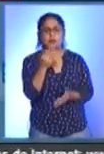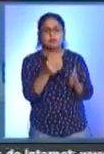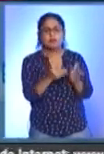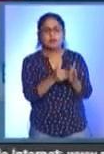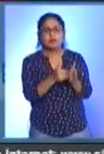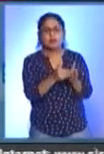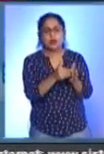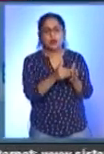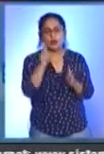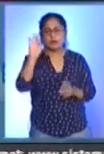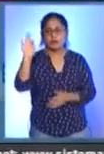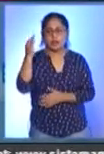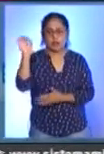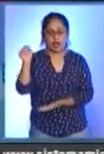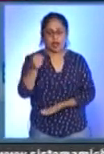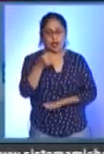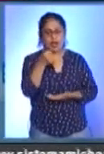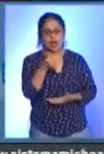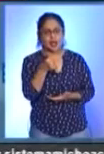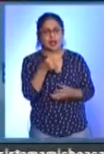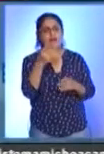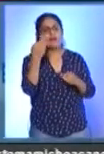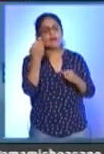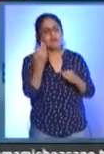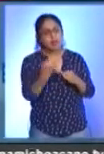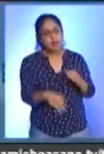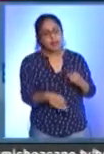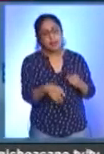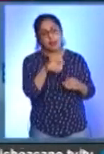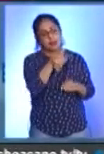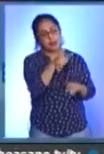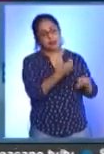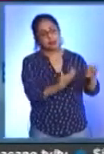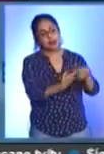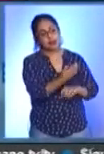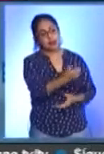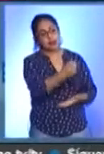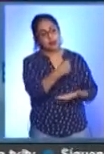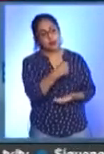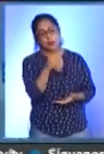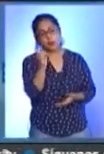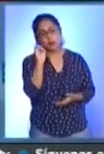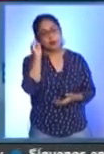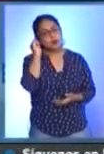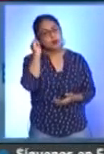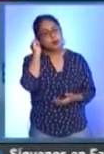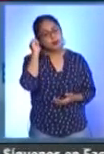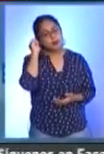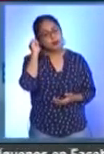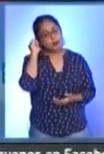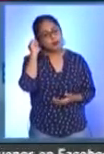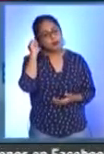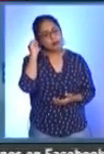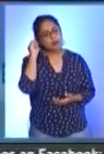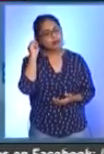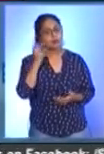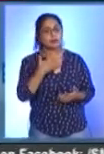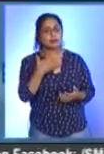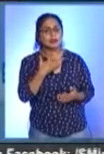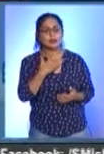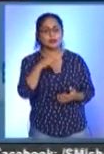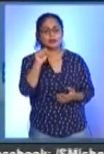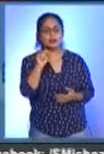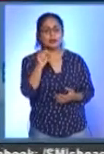pesos por parte de la Federación. El resto va con cargo al Estado. El Estado tiene a la fecha 66